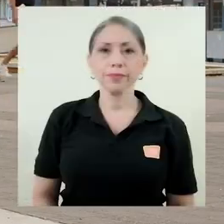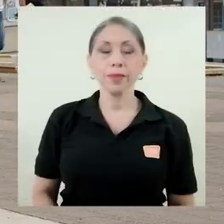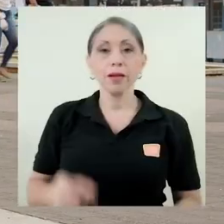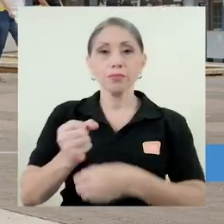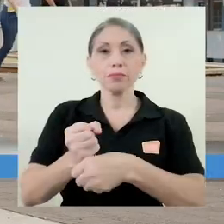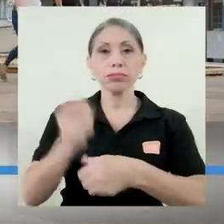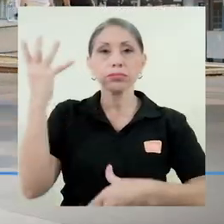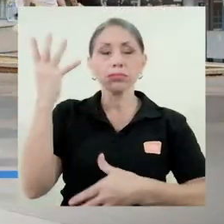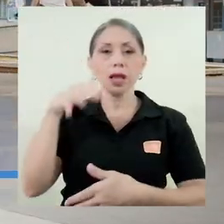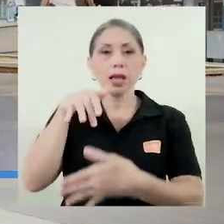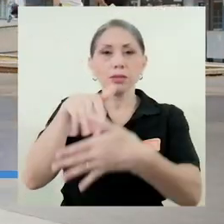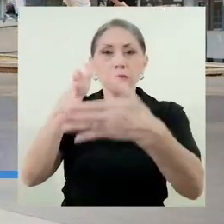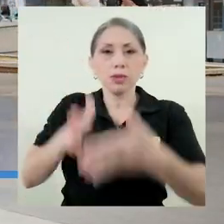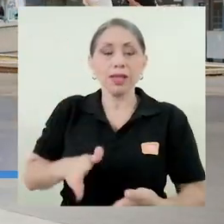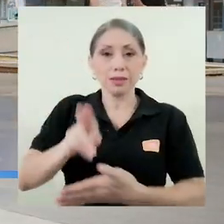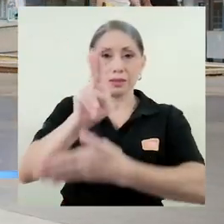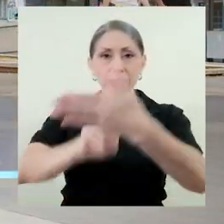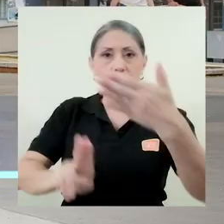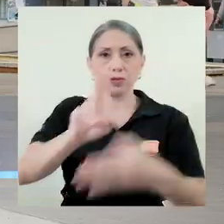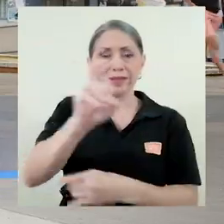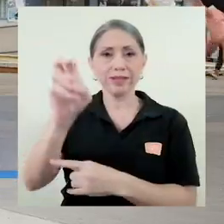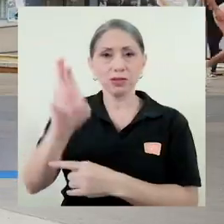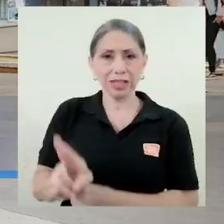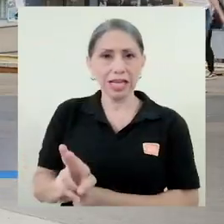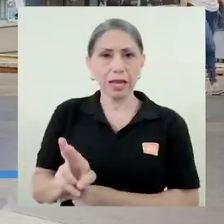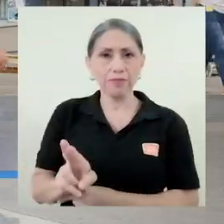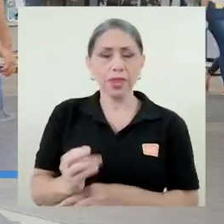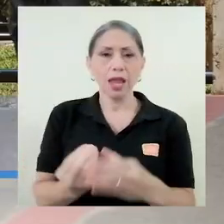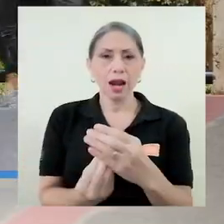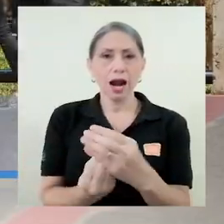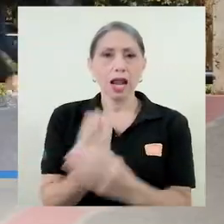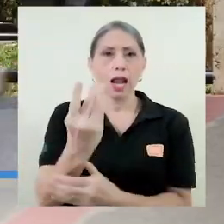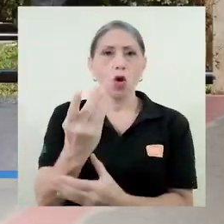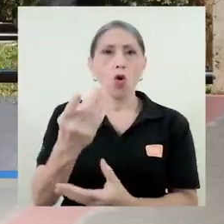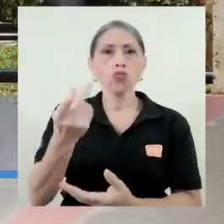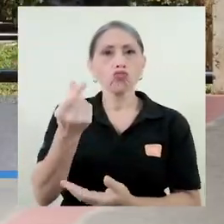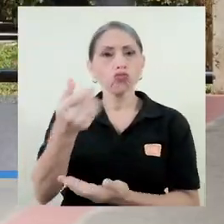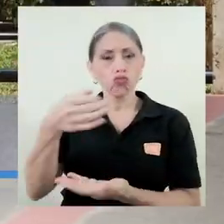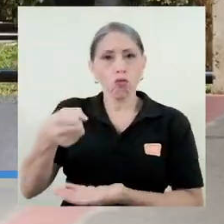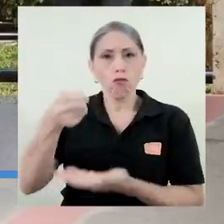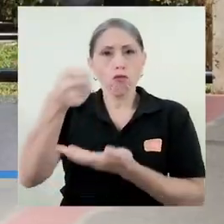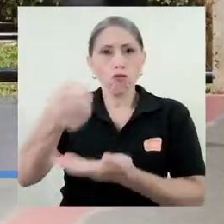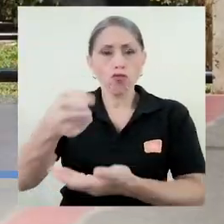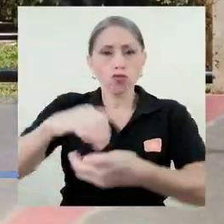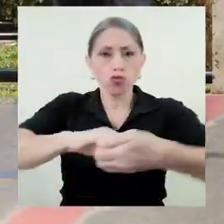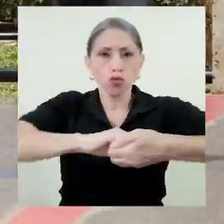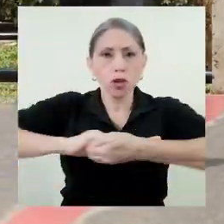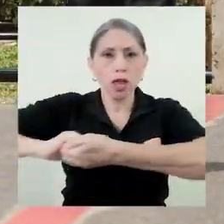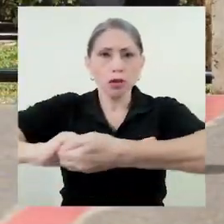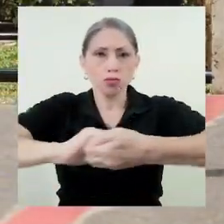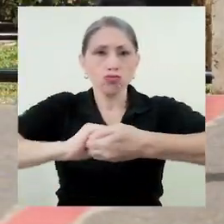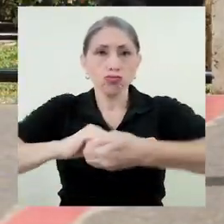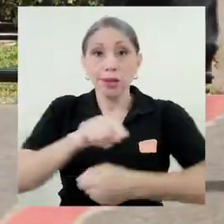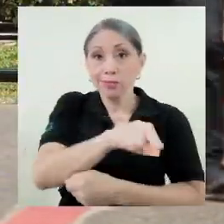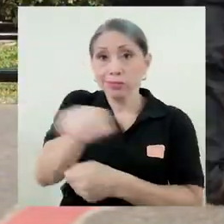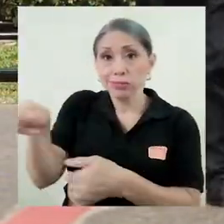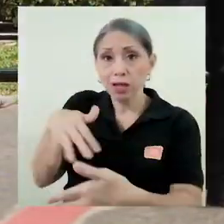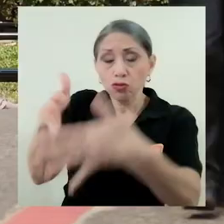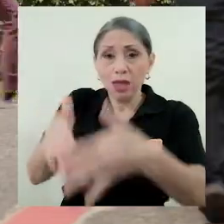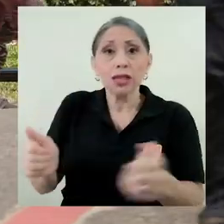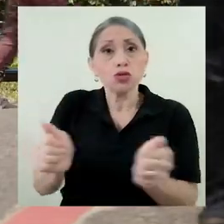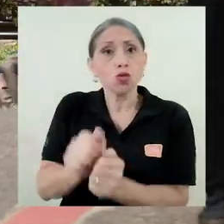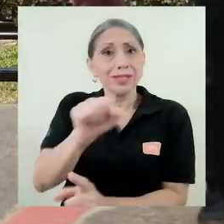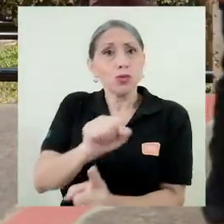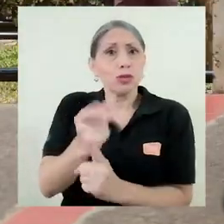La Federación de Estudiantes de la Universidad de Costa Rica creó un fondo solidario para que los estudiantes con situación